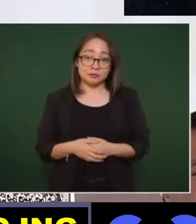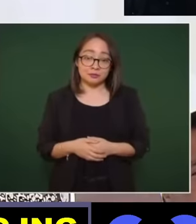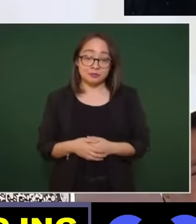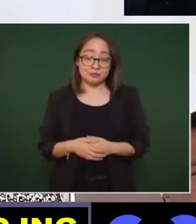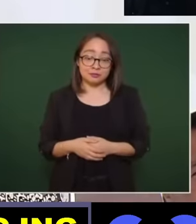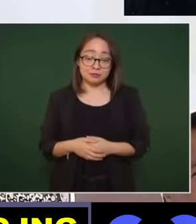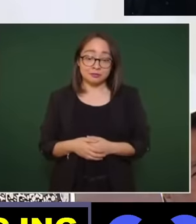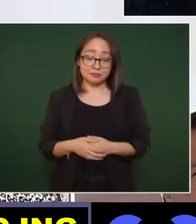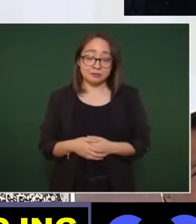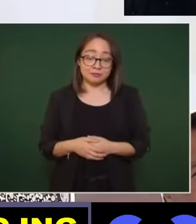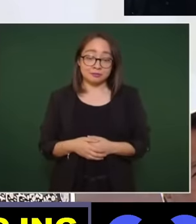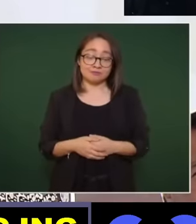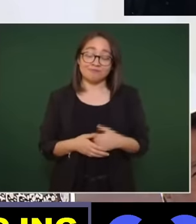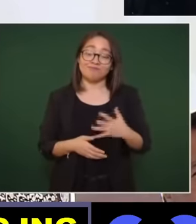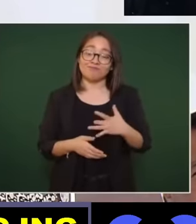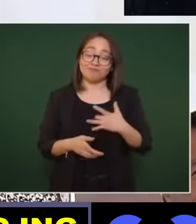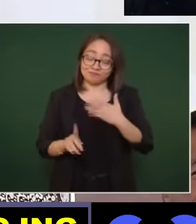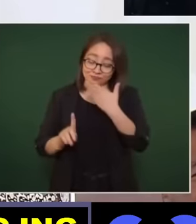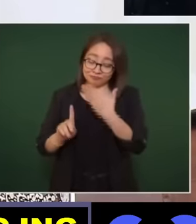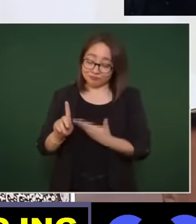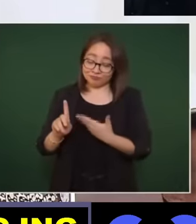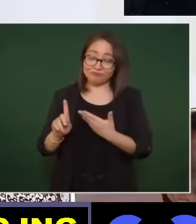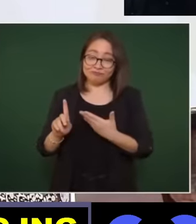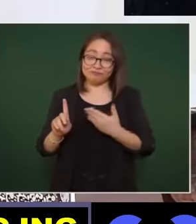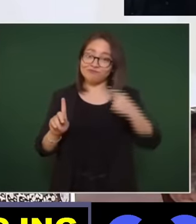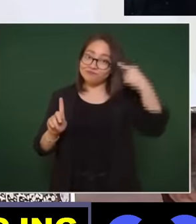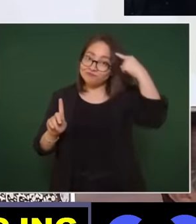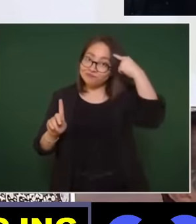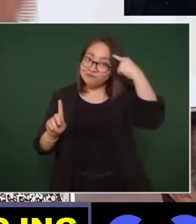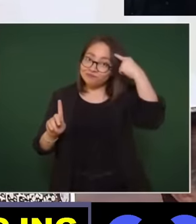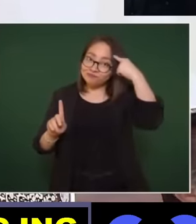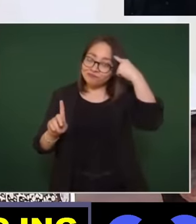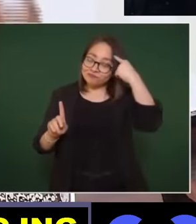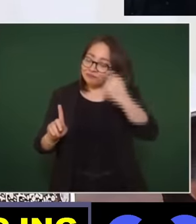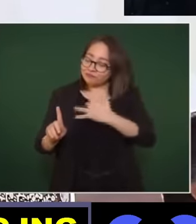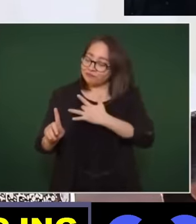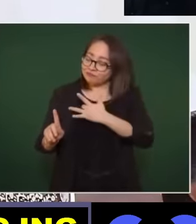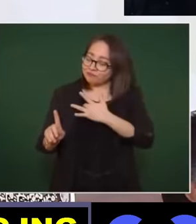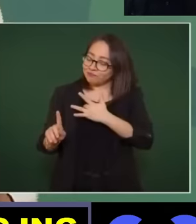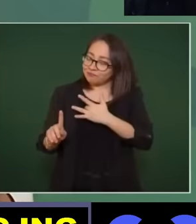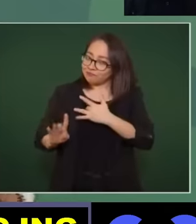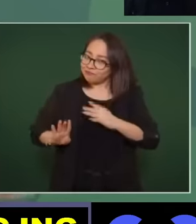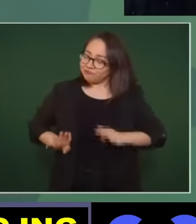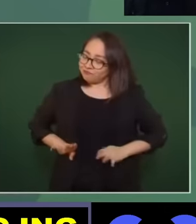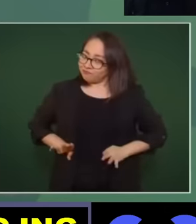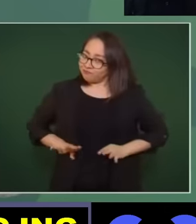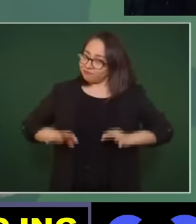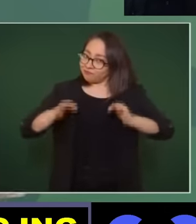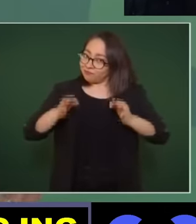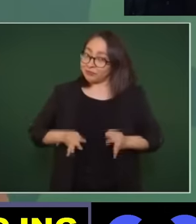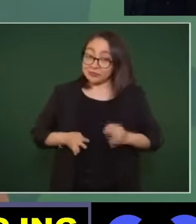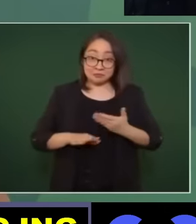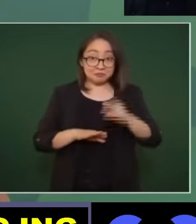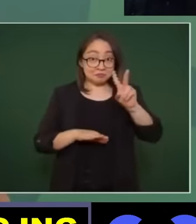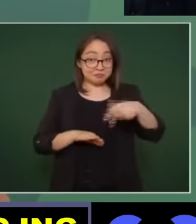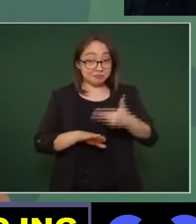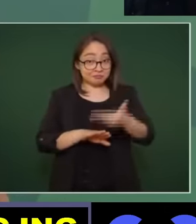cabeza corazón y carácter ¿no? en aquellos tiempos no estaba fácil